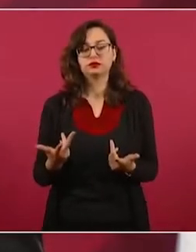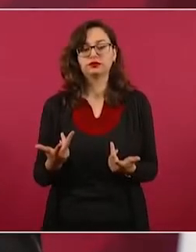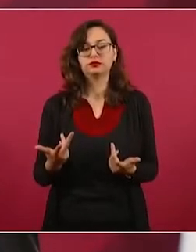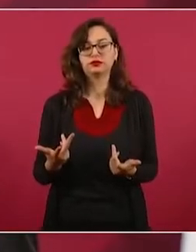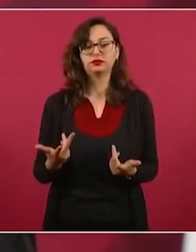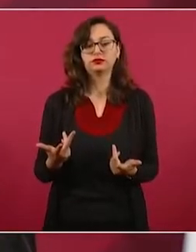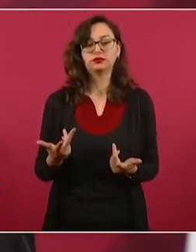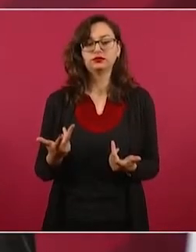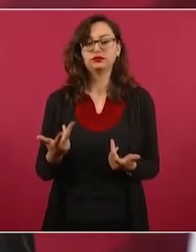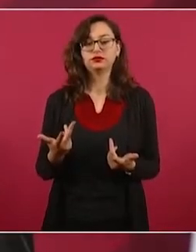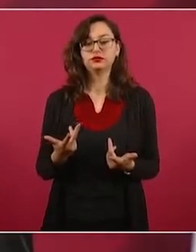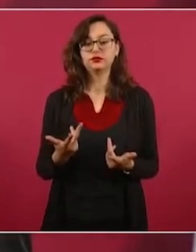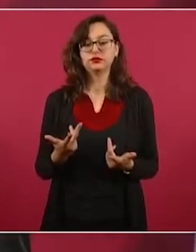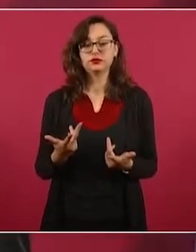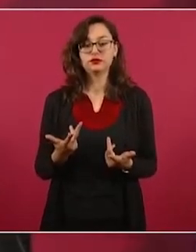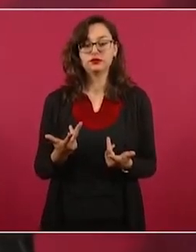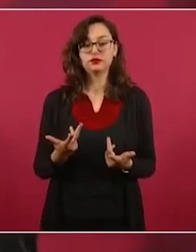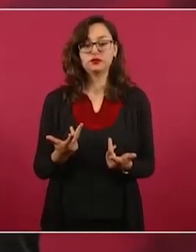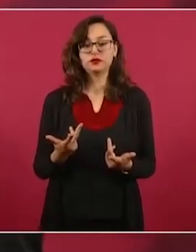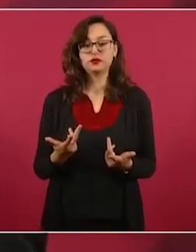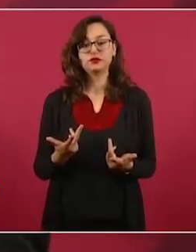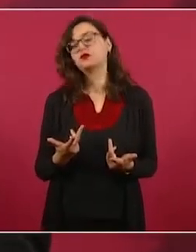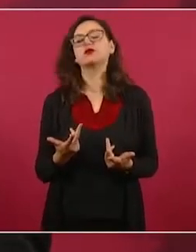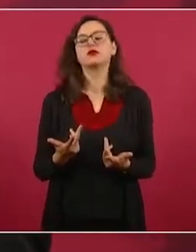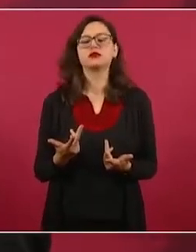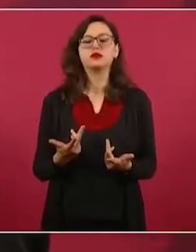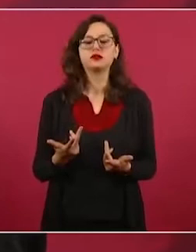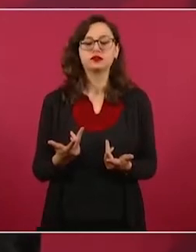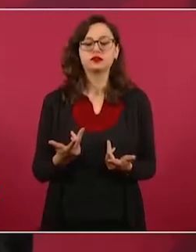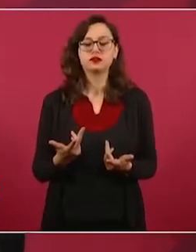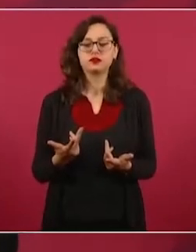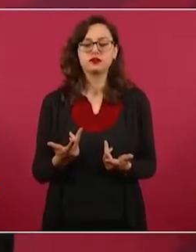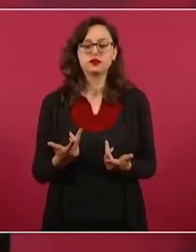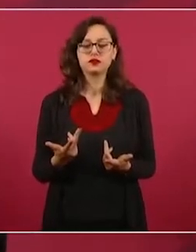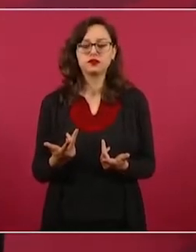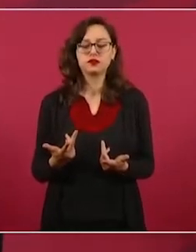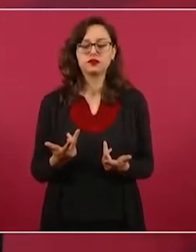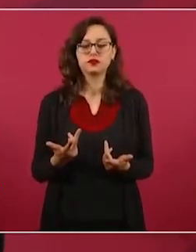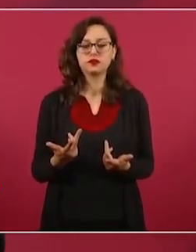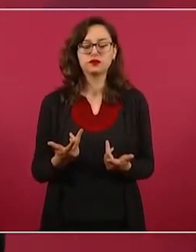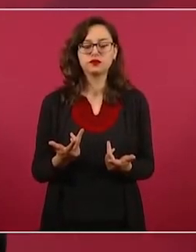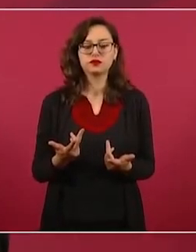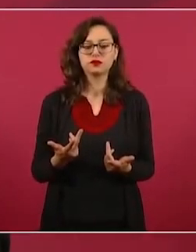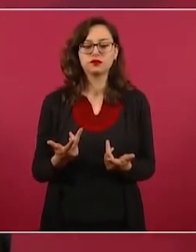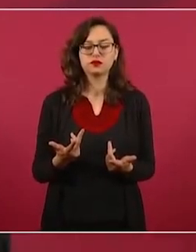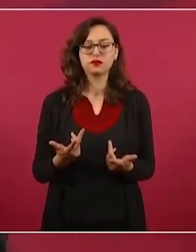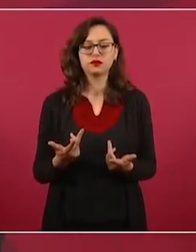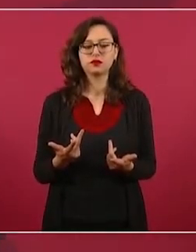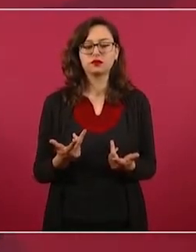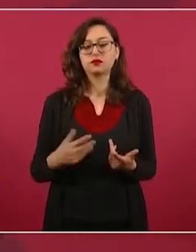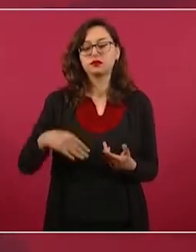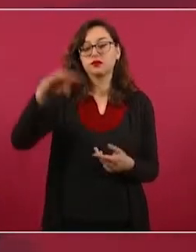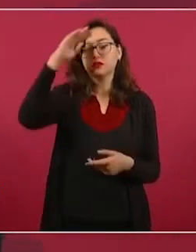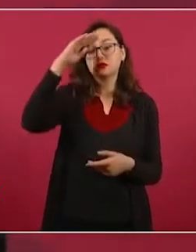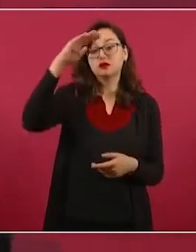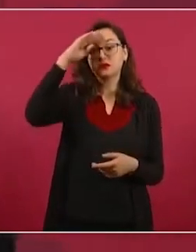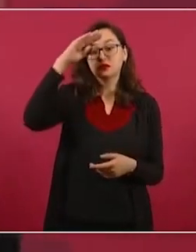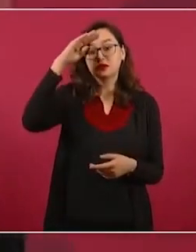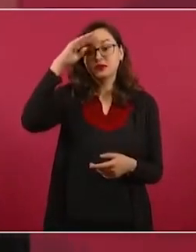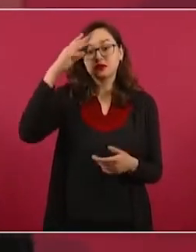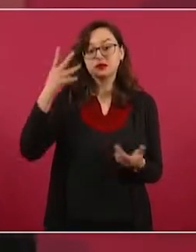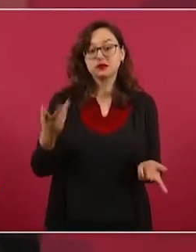absurda idea de que el pueblo es mal